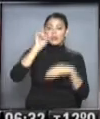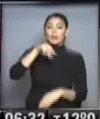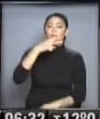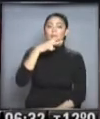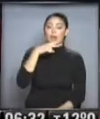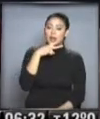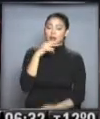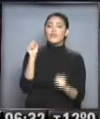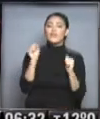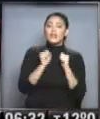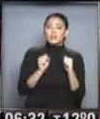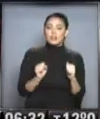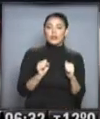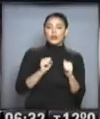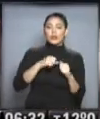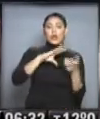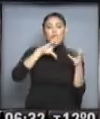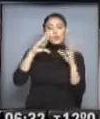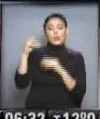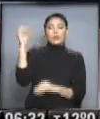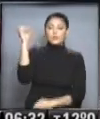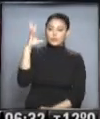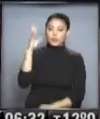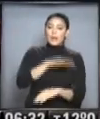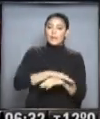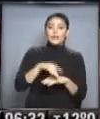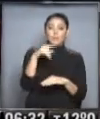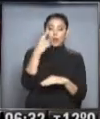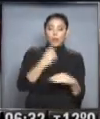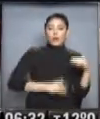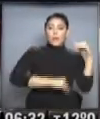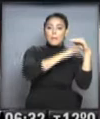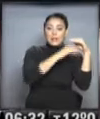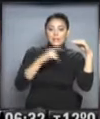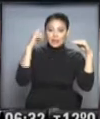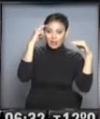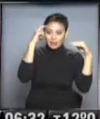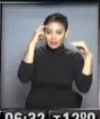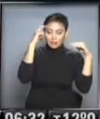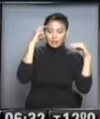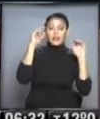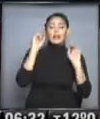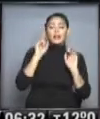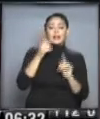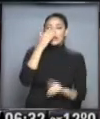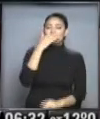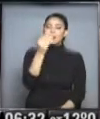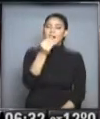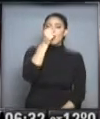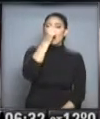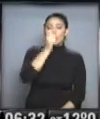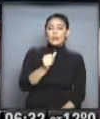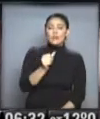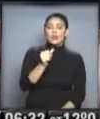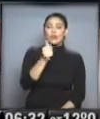viernes ya frío, con nubosidad variable, 1 grado la mínima, 10 grados la temperatura máxima. Y hacia el fin de semana,